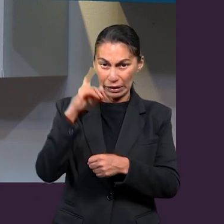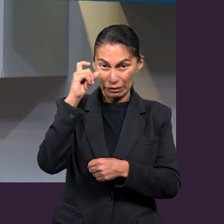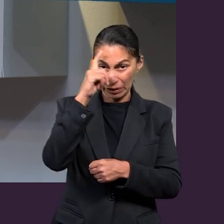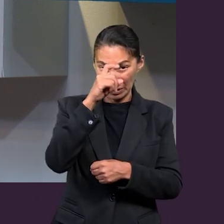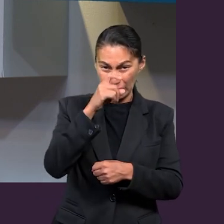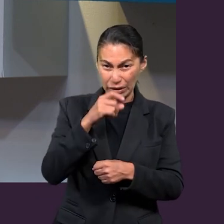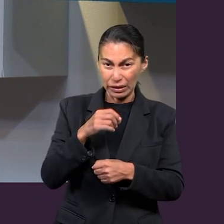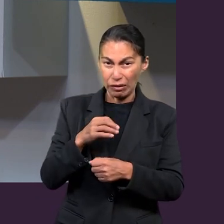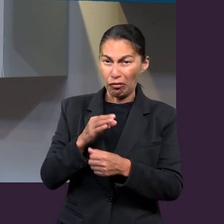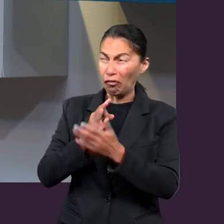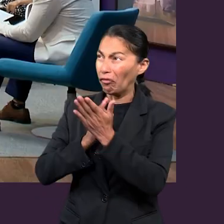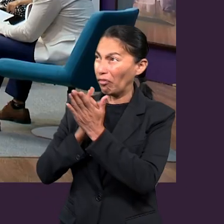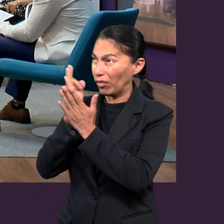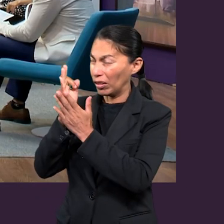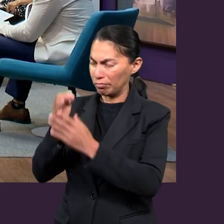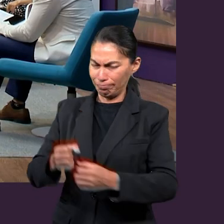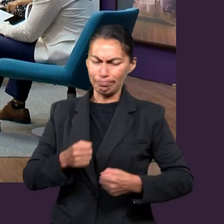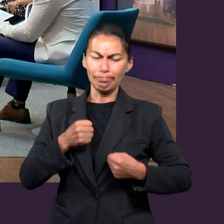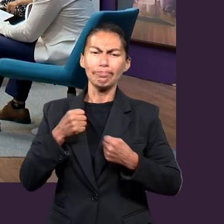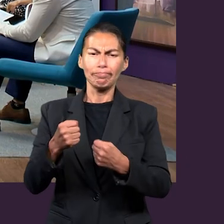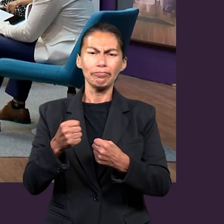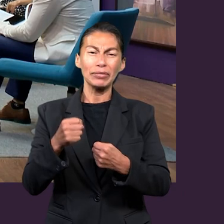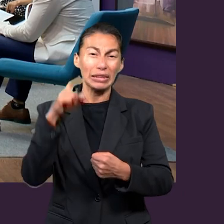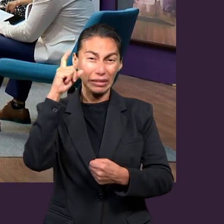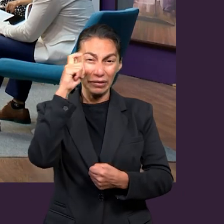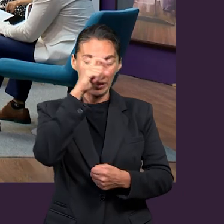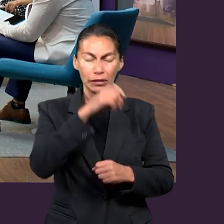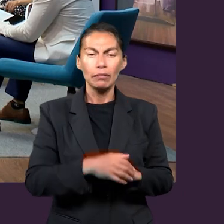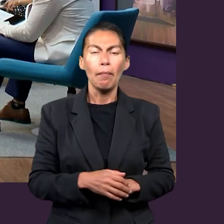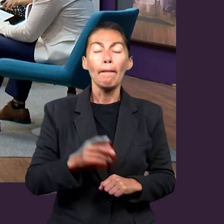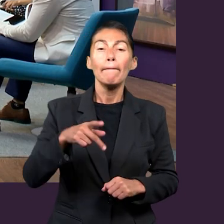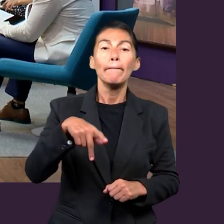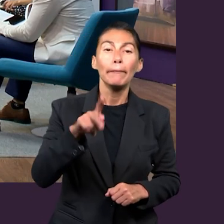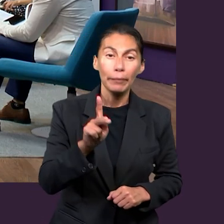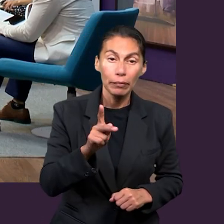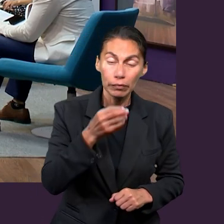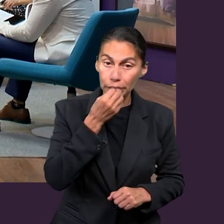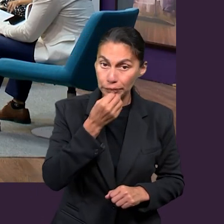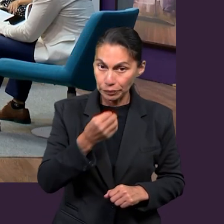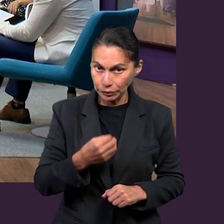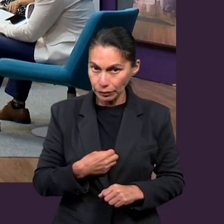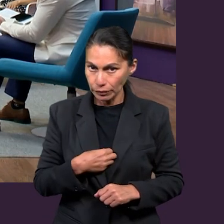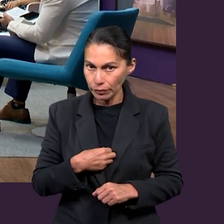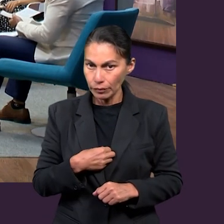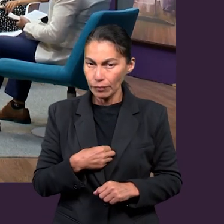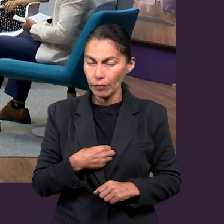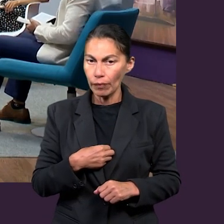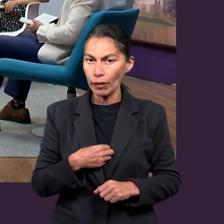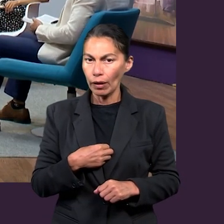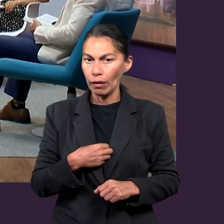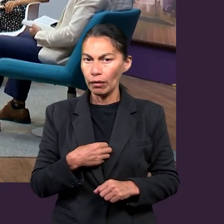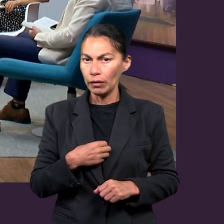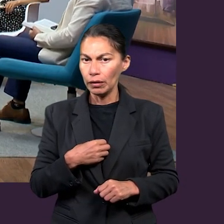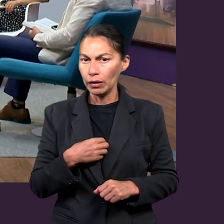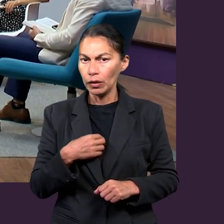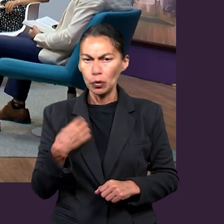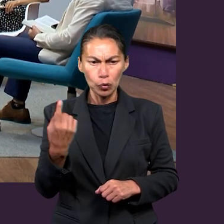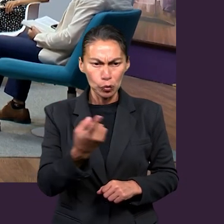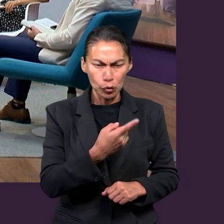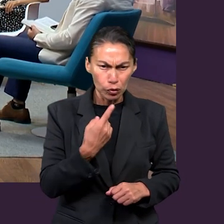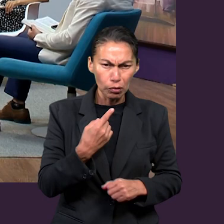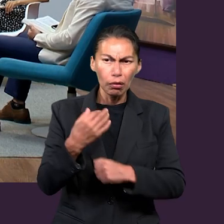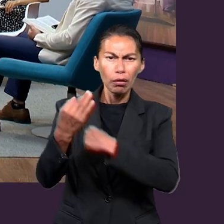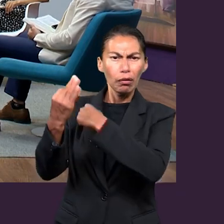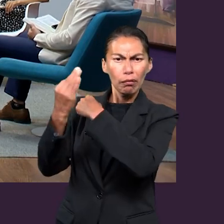día es complicado mantenerse firme, como comentábamos, Nuri. De todas formas, el aspecto,